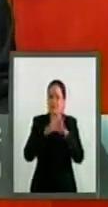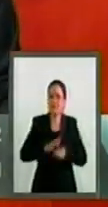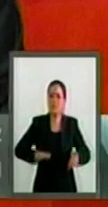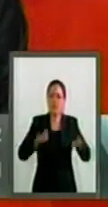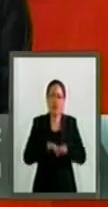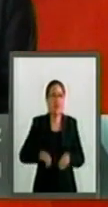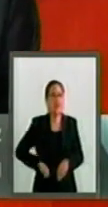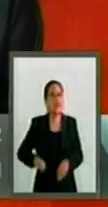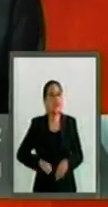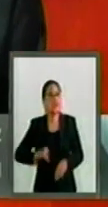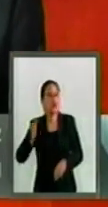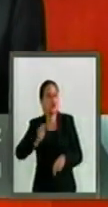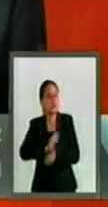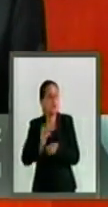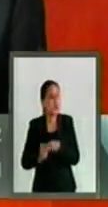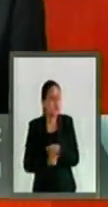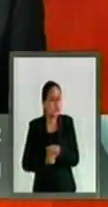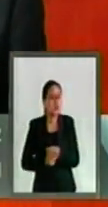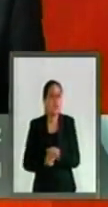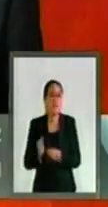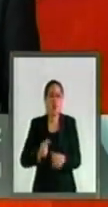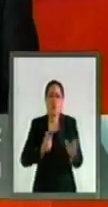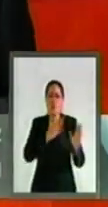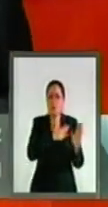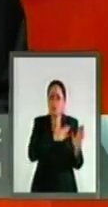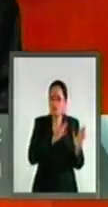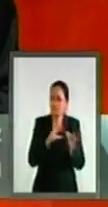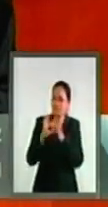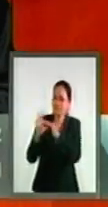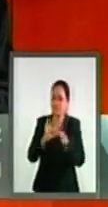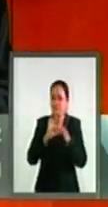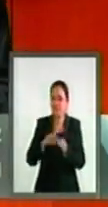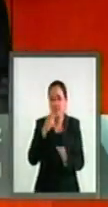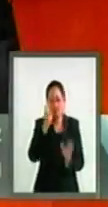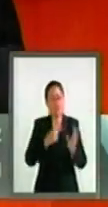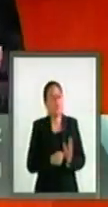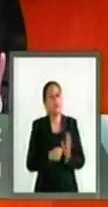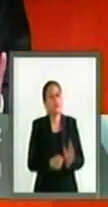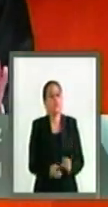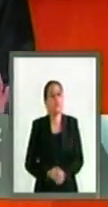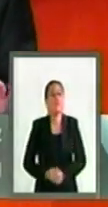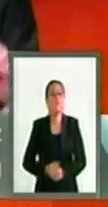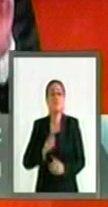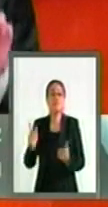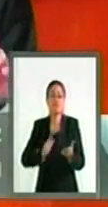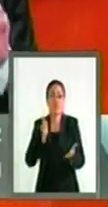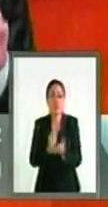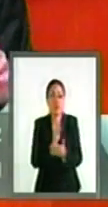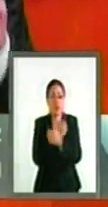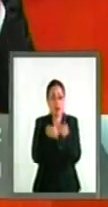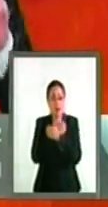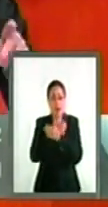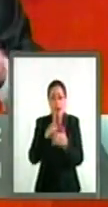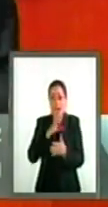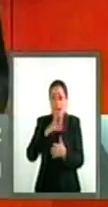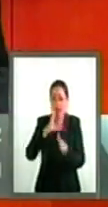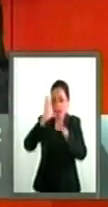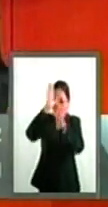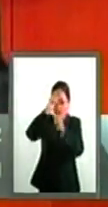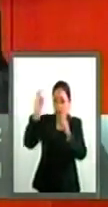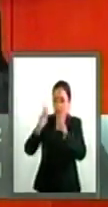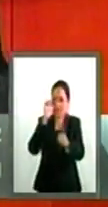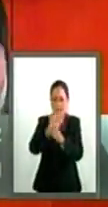Los compromisos establecidos así lo demuestran. La reforma educativa rompió el Pacto Federal